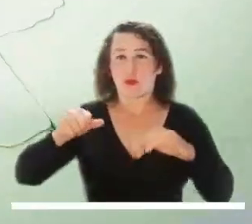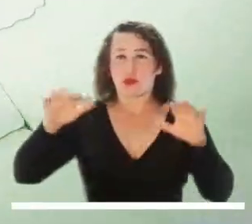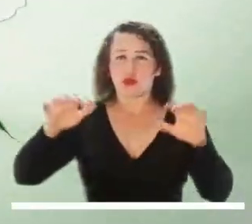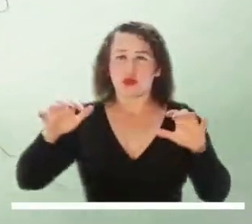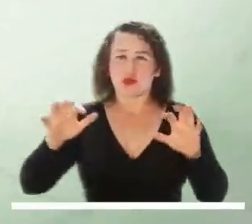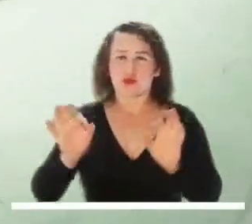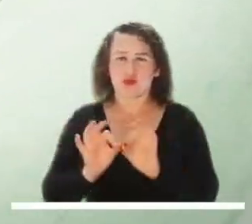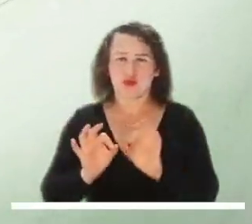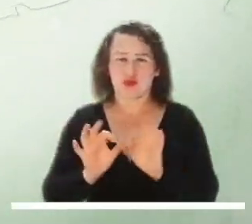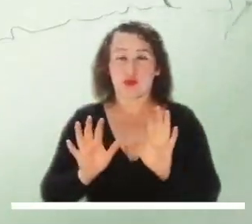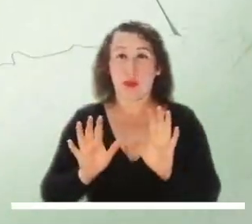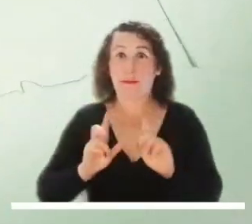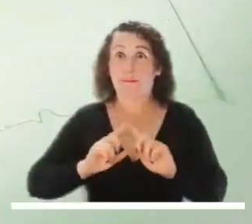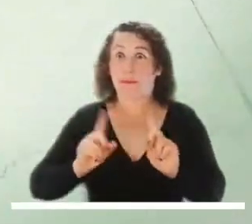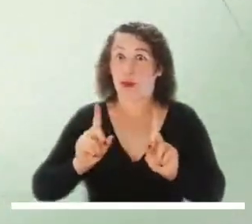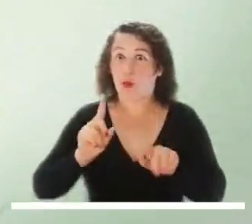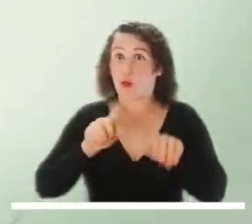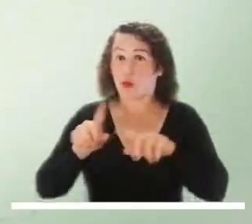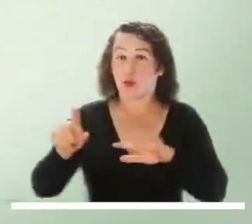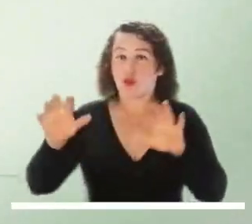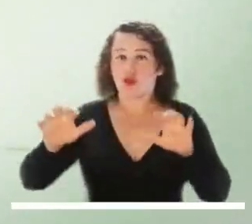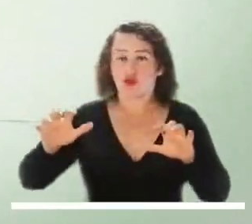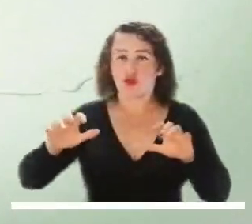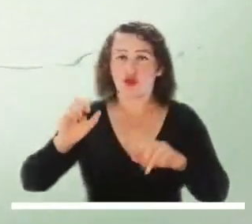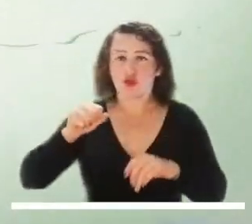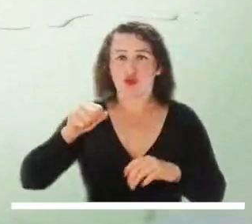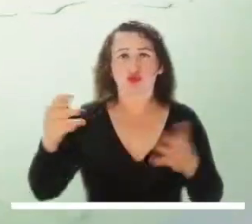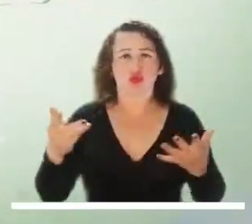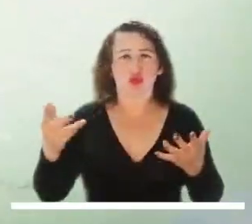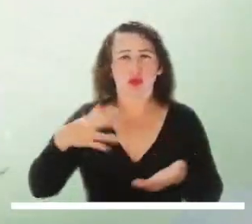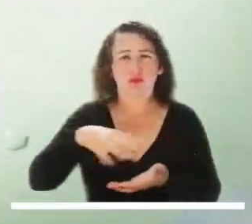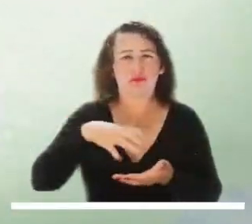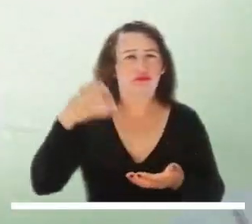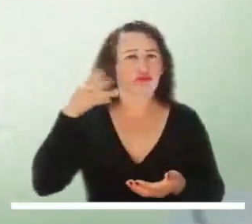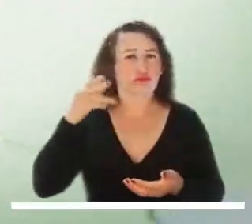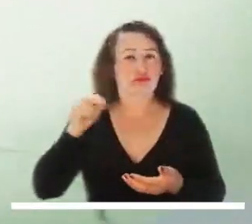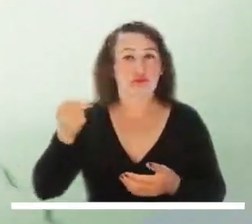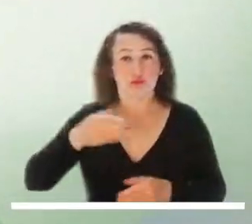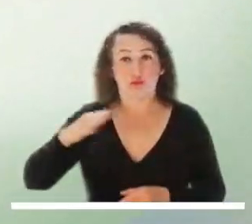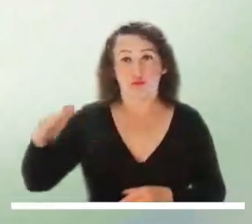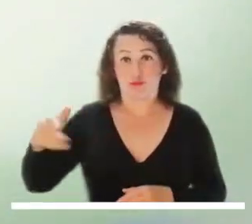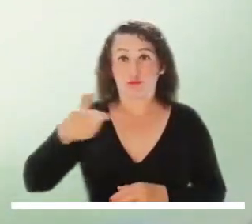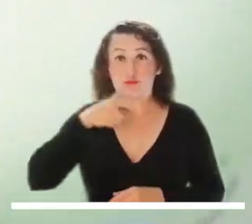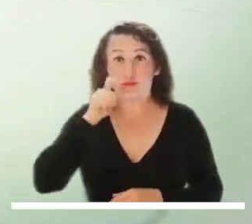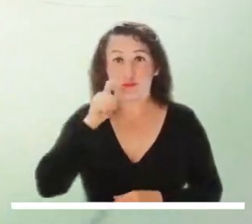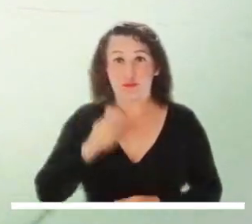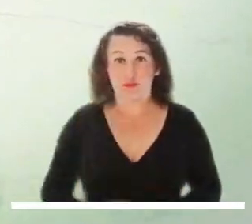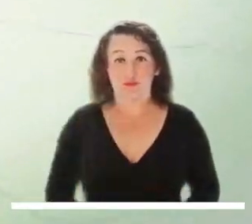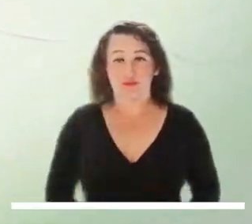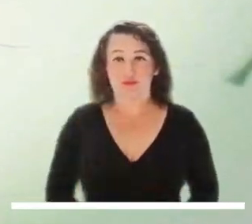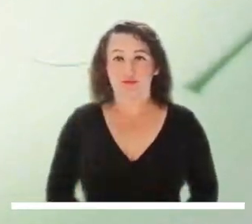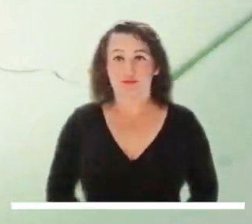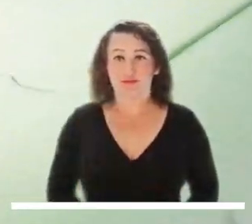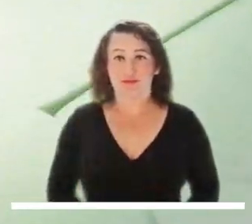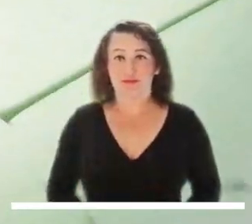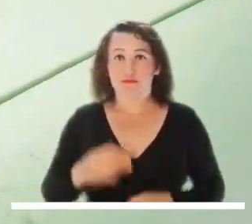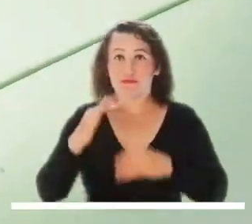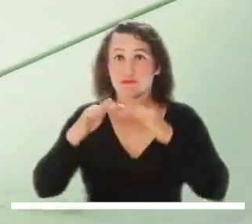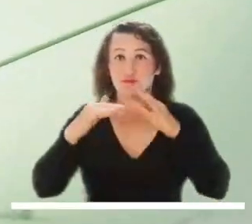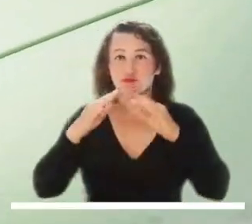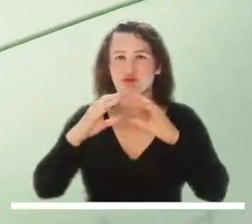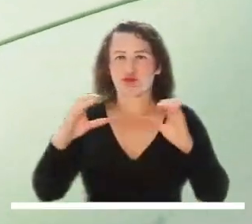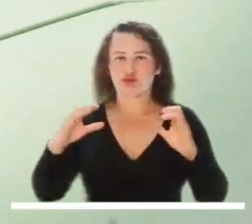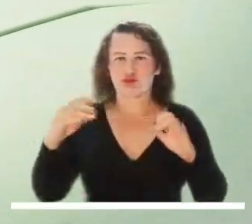En los Andes la probabilidad de lluvias será baja, sin embargo no se descartan precipitaciones en los Santanderes, Antioquia y